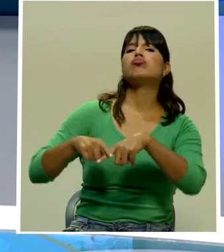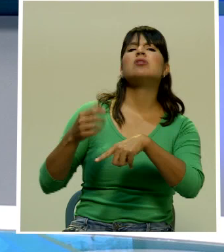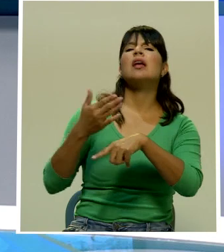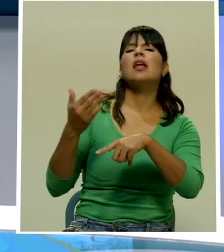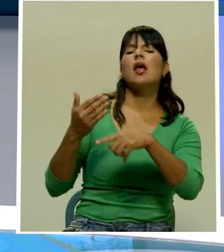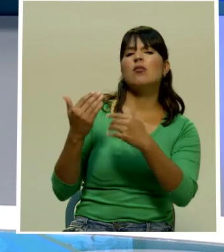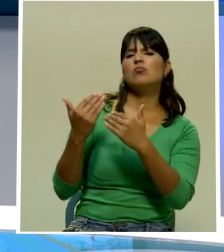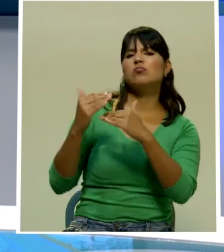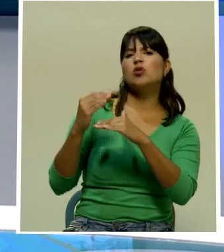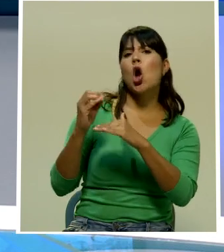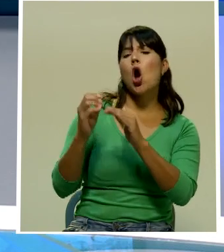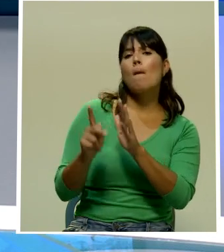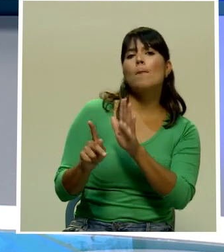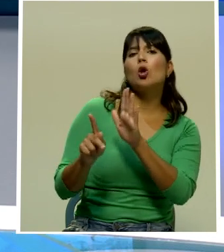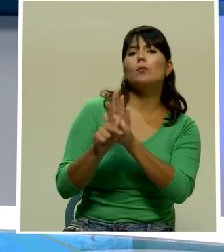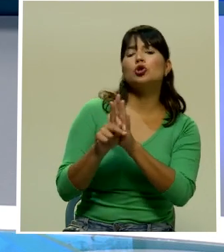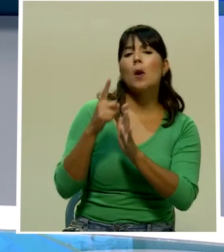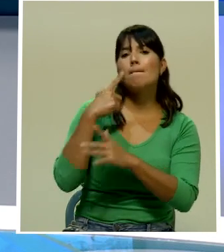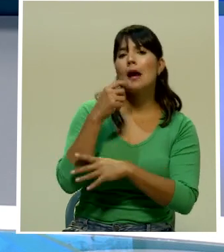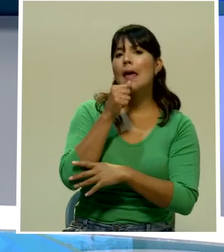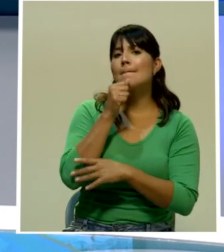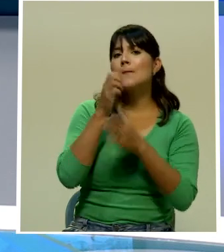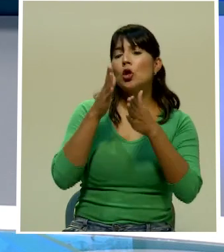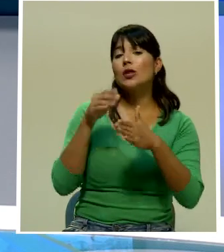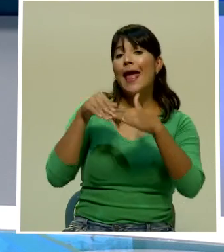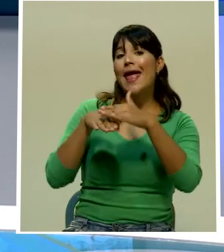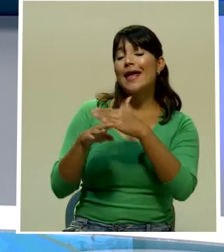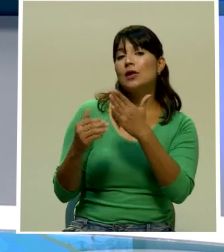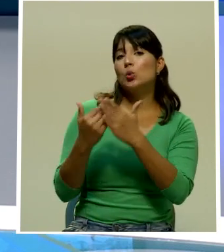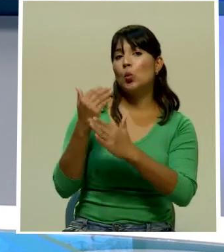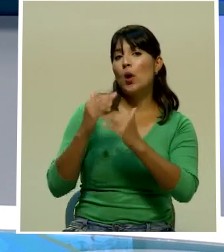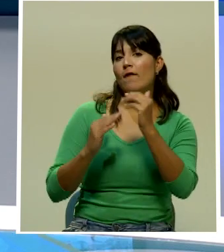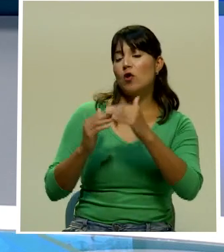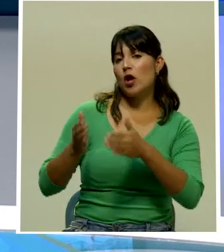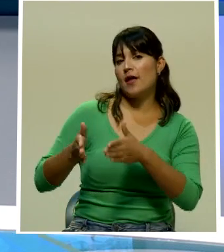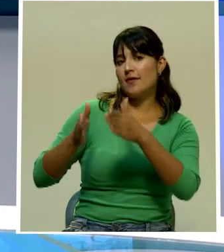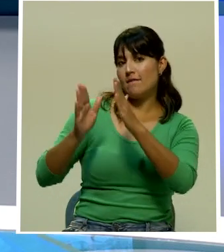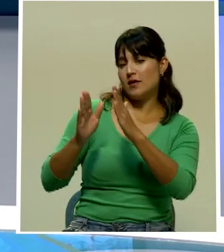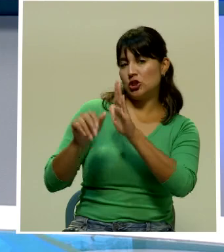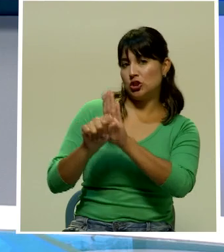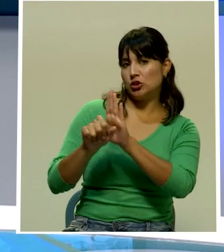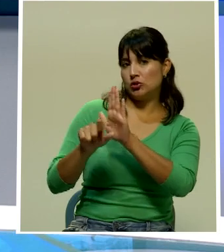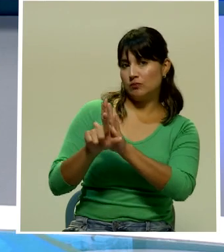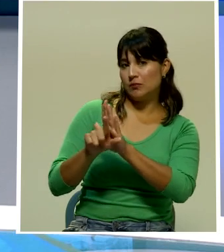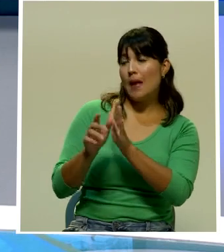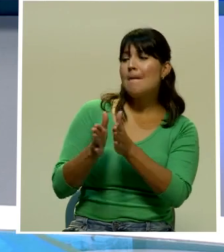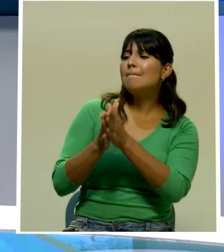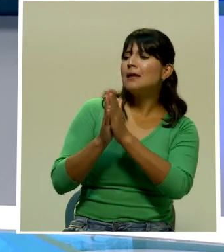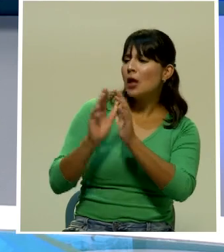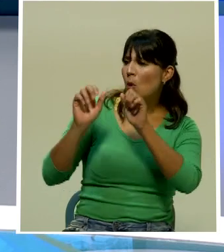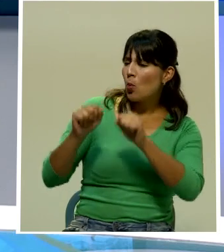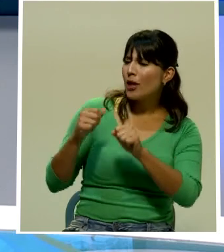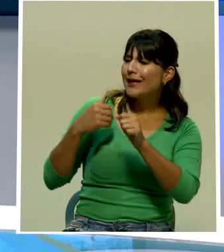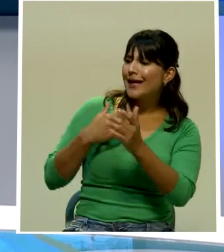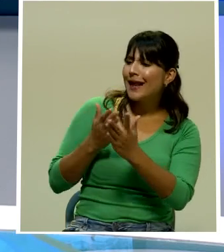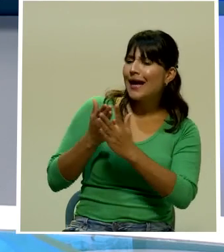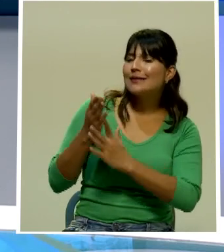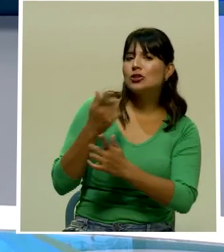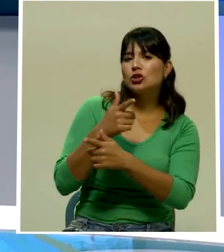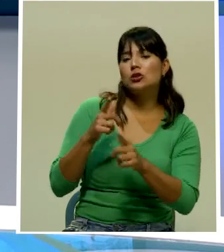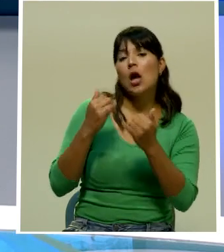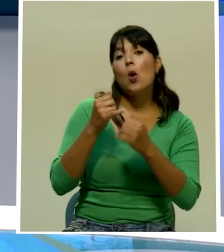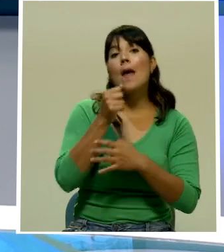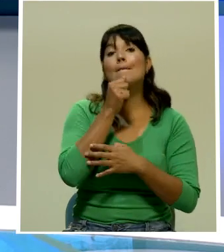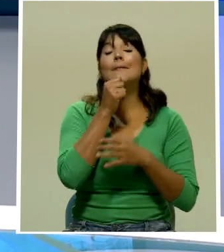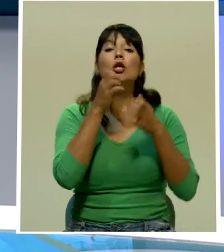su cobertura dentro del nuevo edificio legislativo la periodista Melanie Corrales nos trae un informe